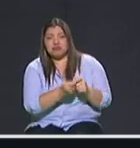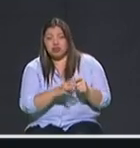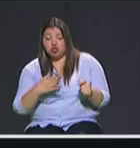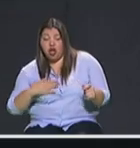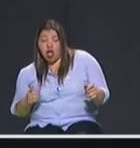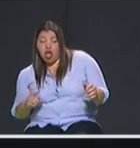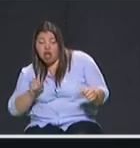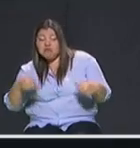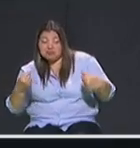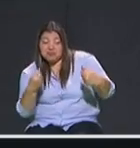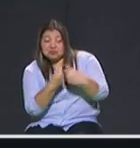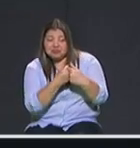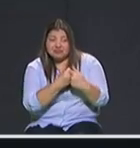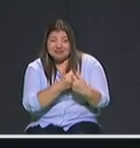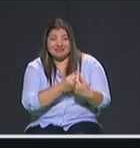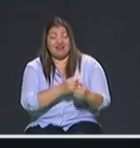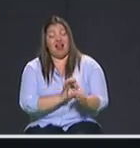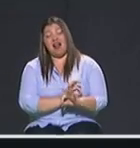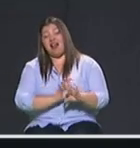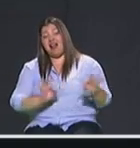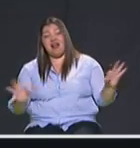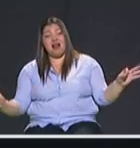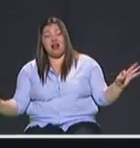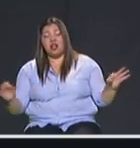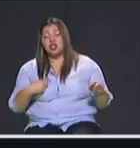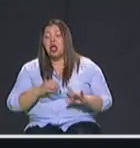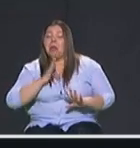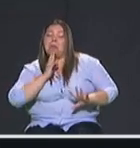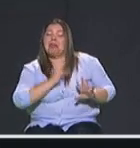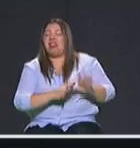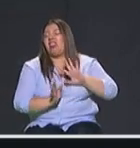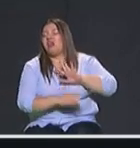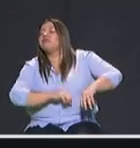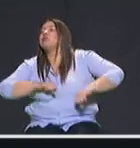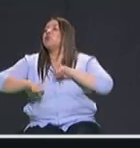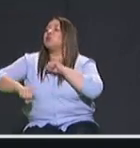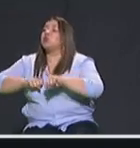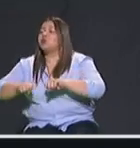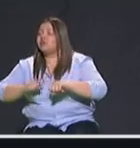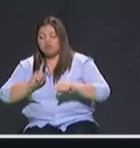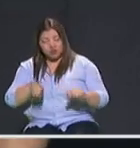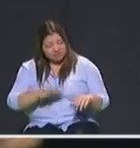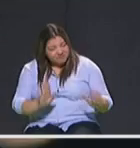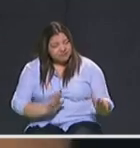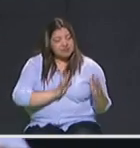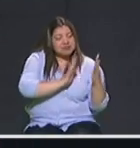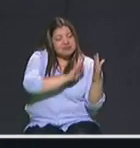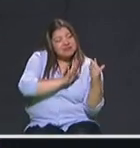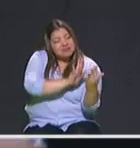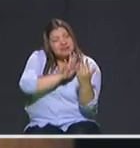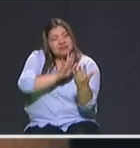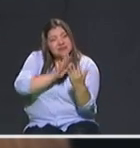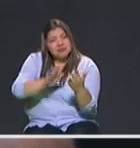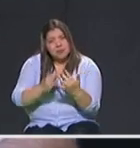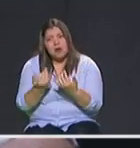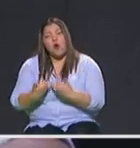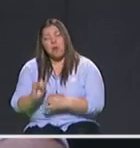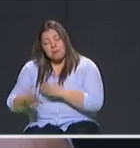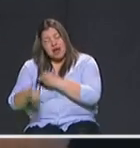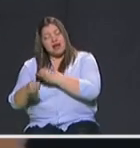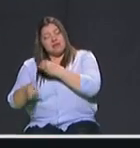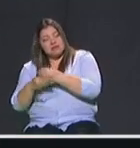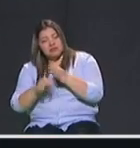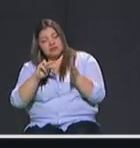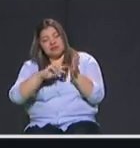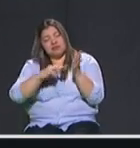hacer pacto con los bandidos. No me voy a hacer el loco. Voy a seguir confrontándolos. Vamos a tener más tecnología, más